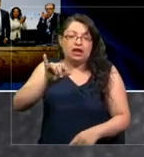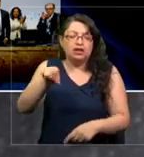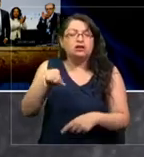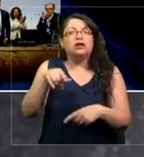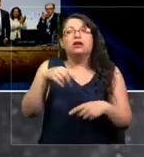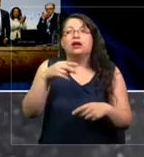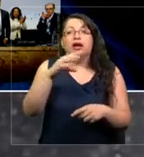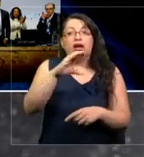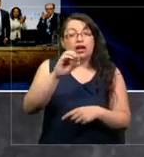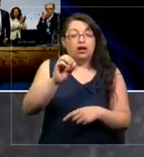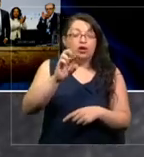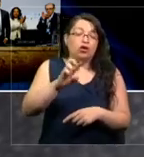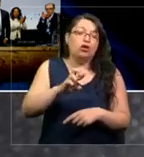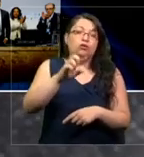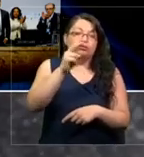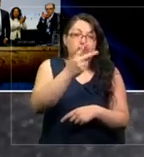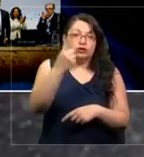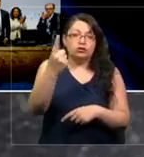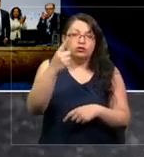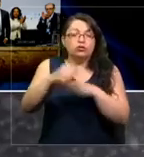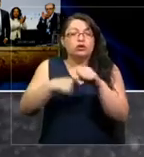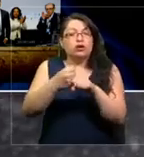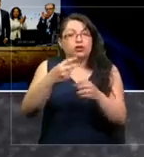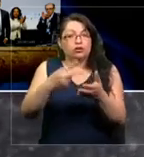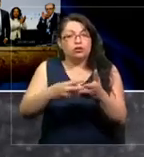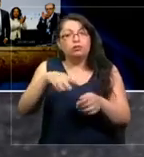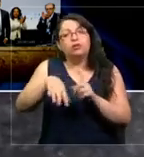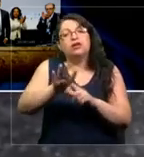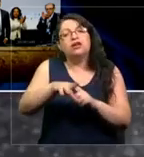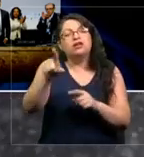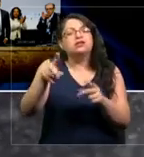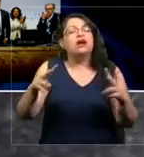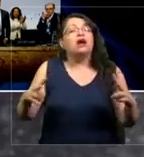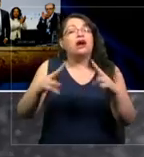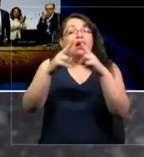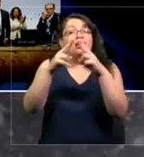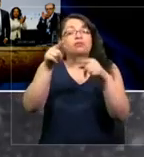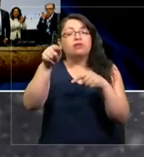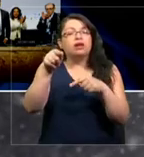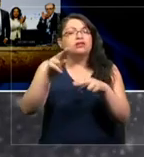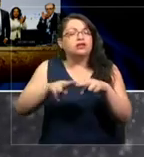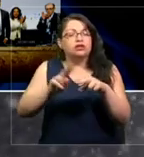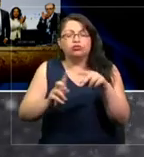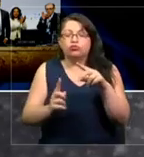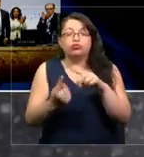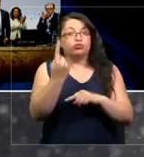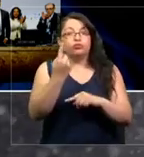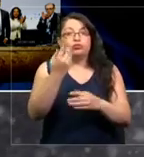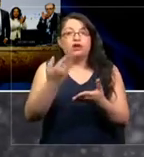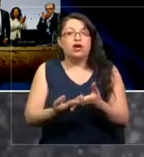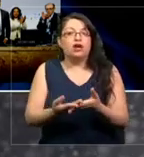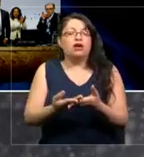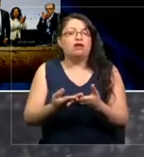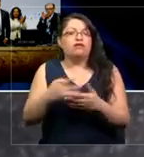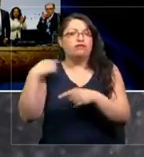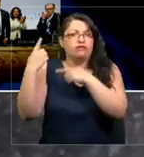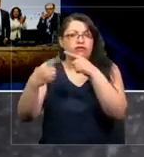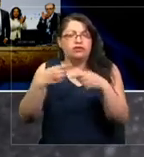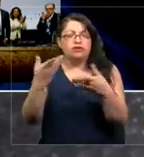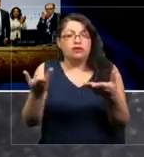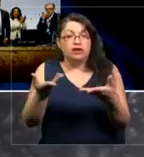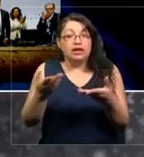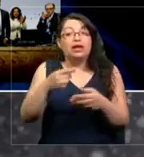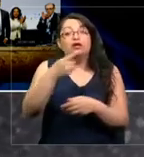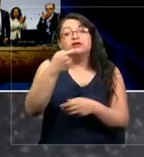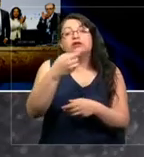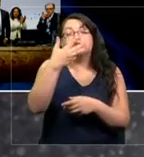en el año 2015, en París, ocurrió un hecho histórico, un hito, muy importante porque los